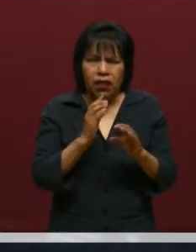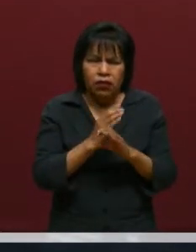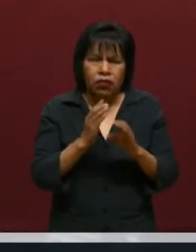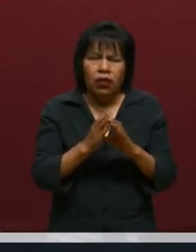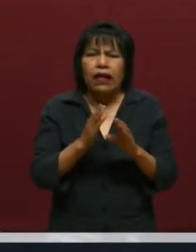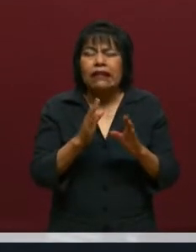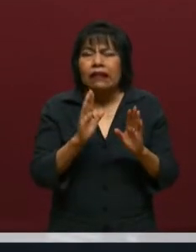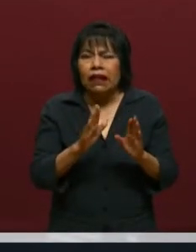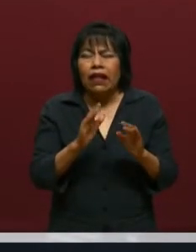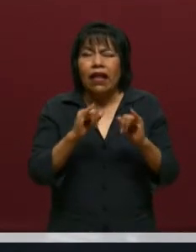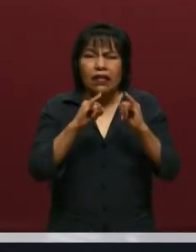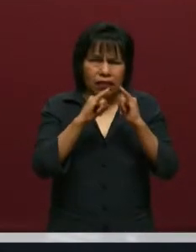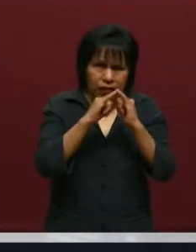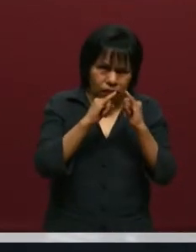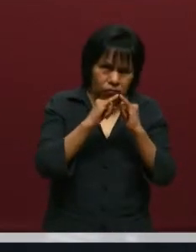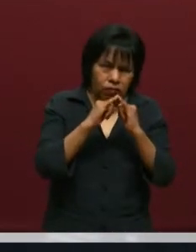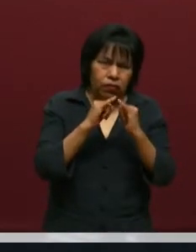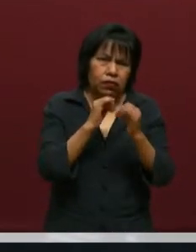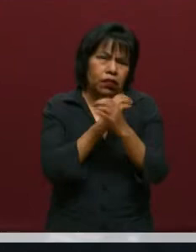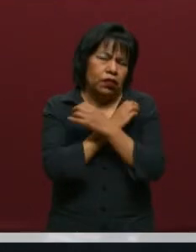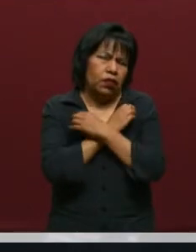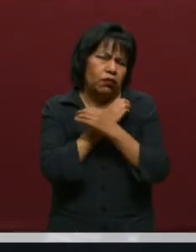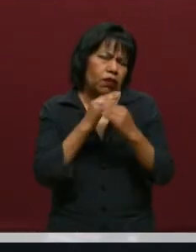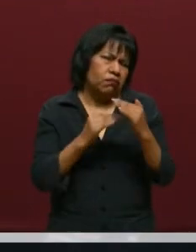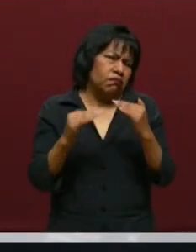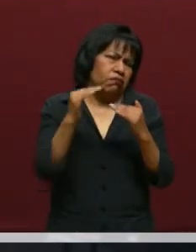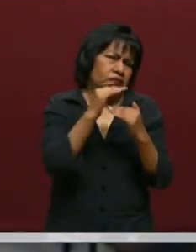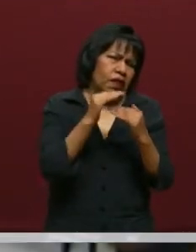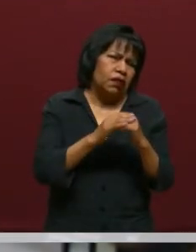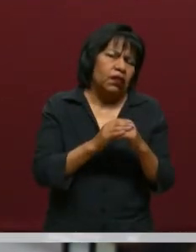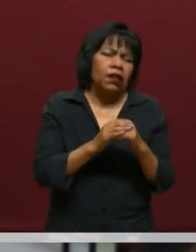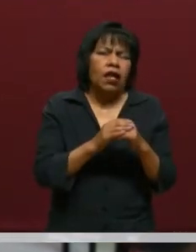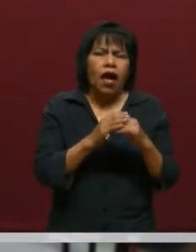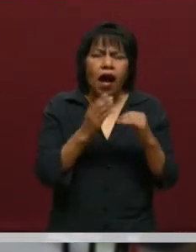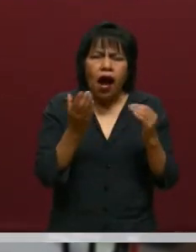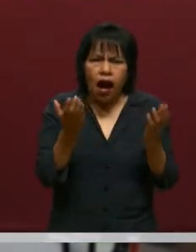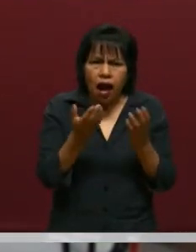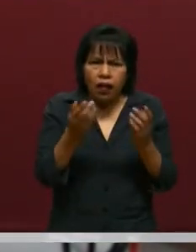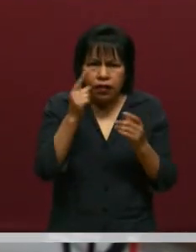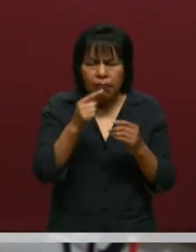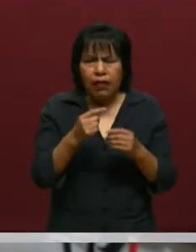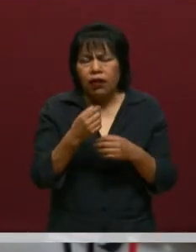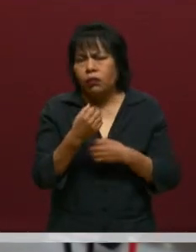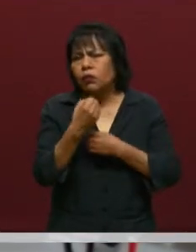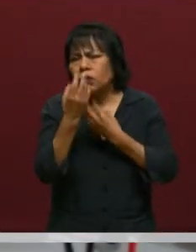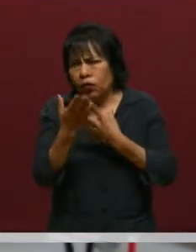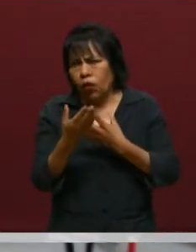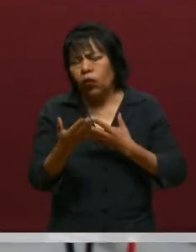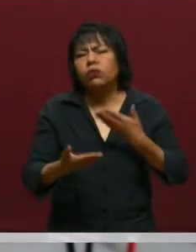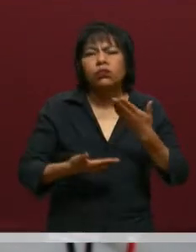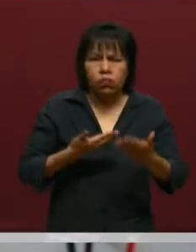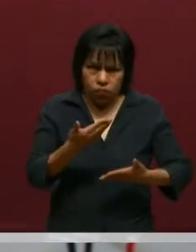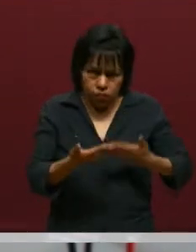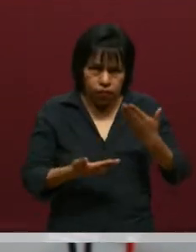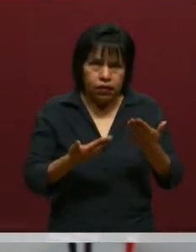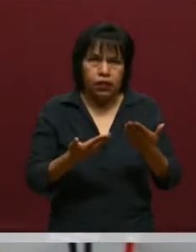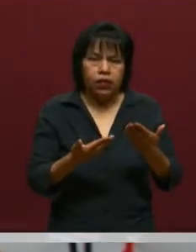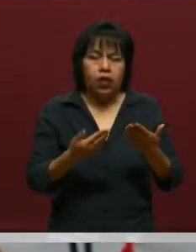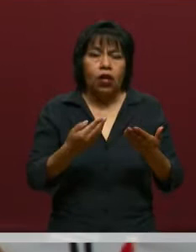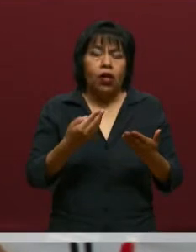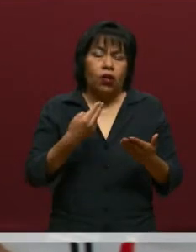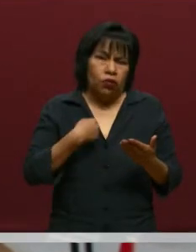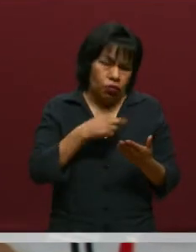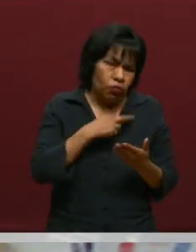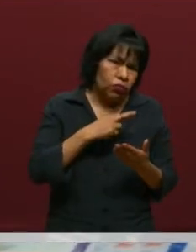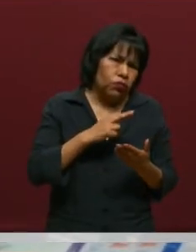las instituciones de educación superior se crean, se fomentan para poder donar, para poder compartir, es decir, que nosotros